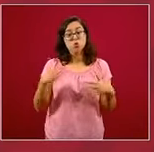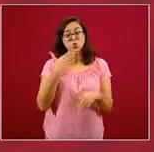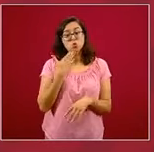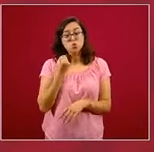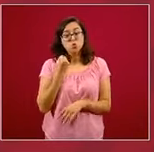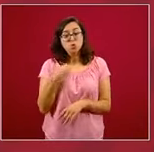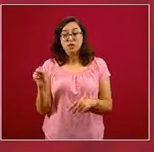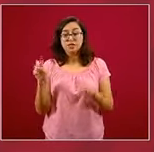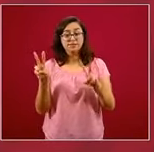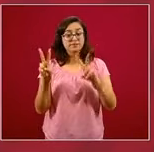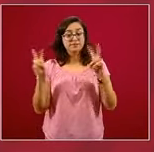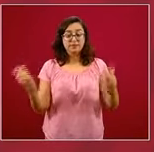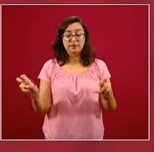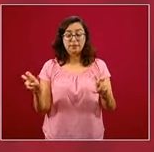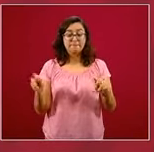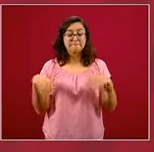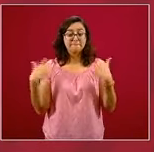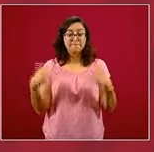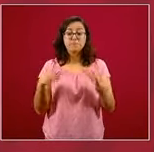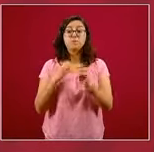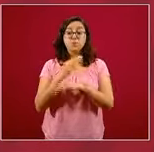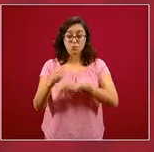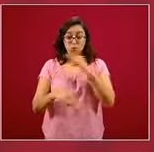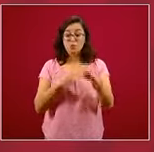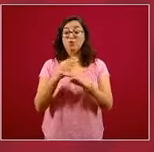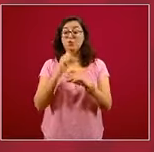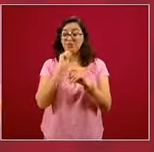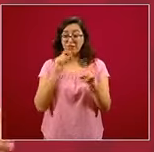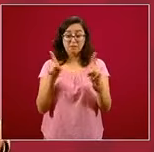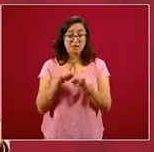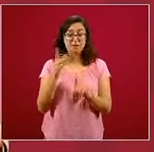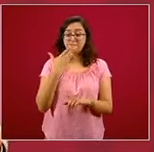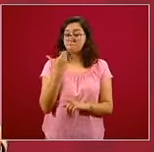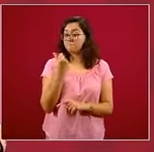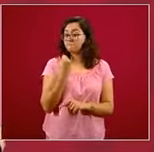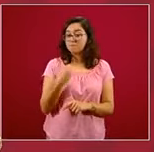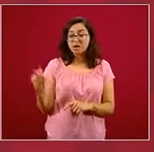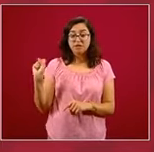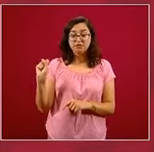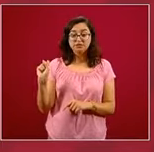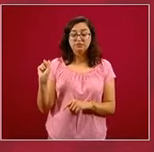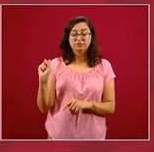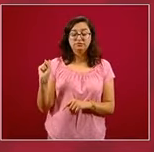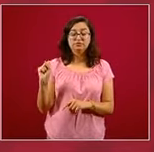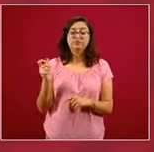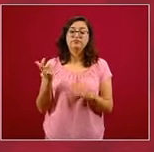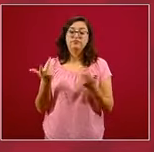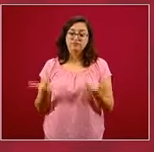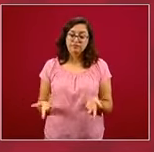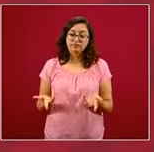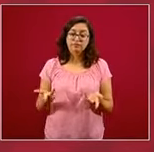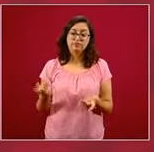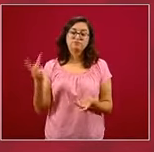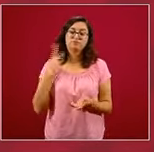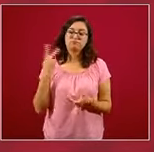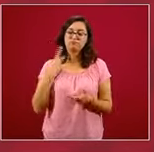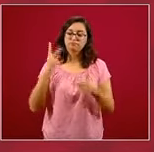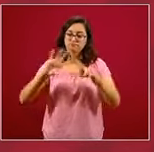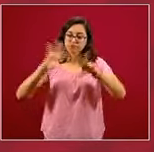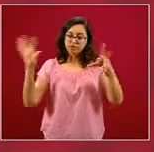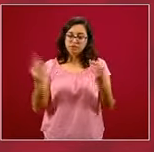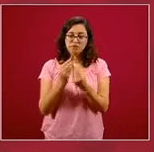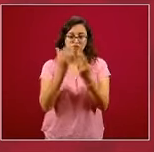en México y uno de los expertos mundiales más reconocidos, esto depende de tener una política integral.